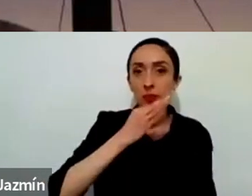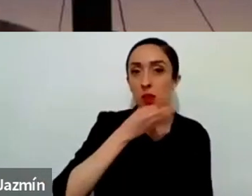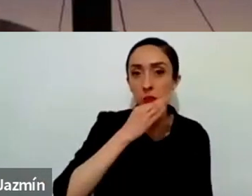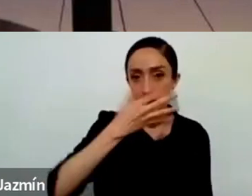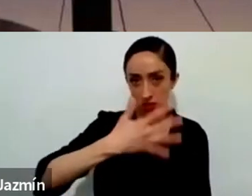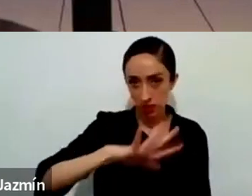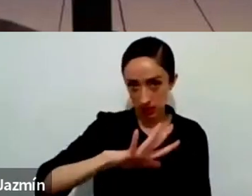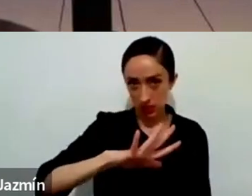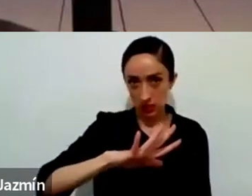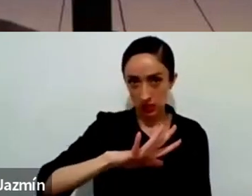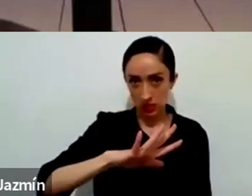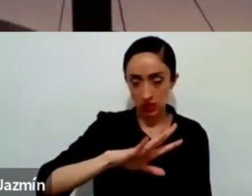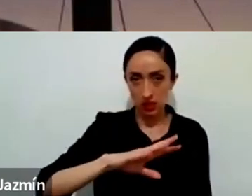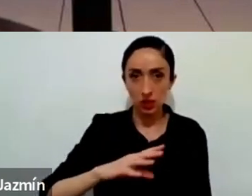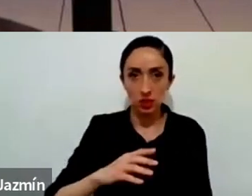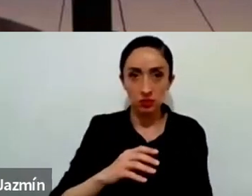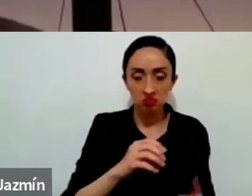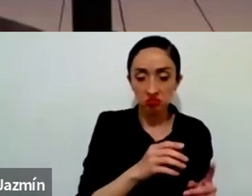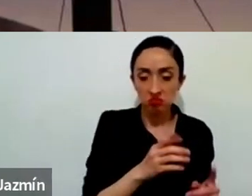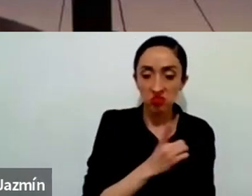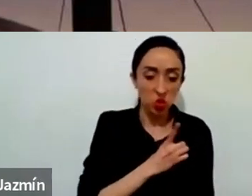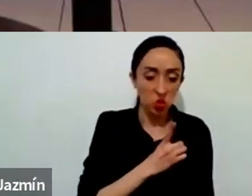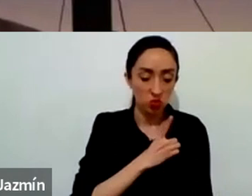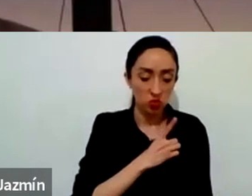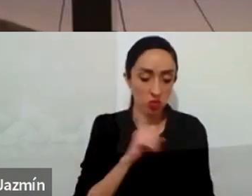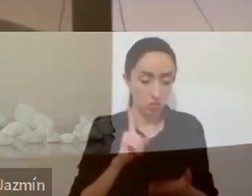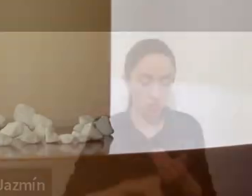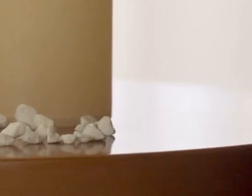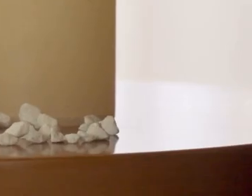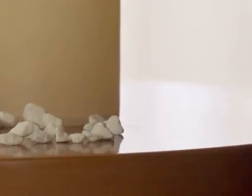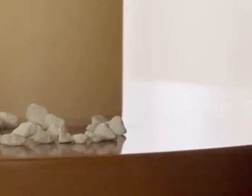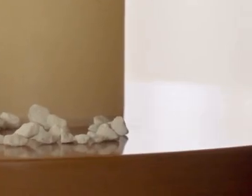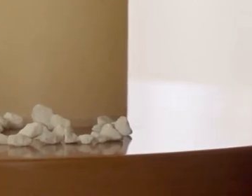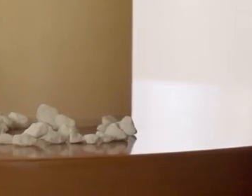Dios está actuando en nuestras vidas en todo momento.